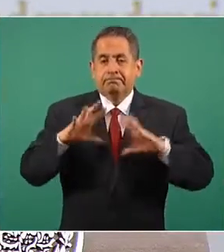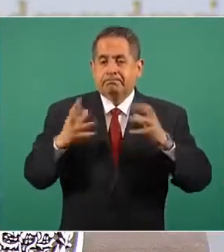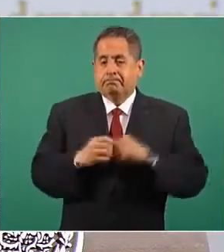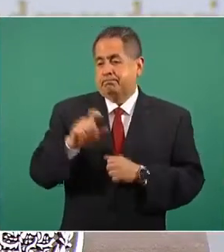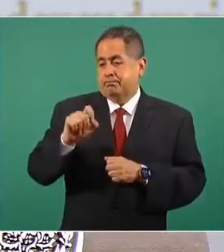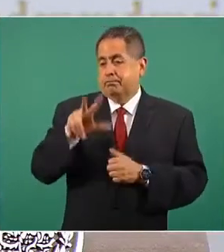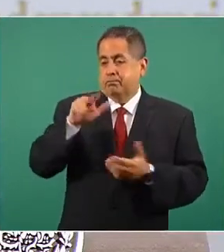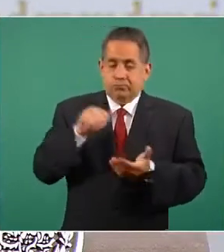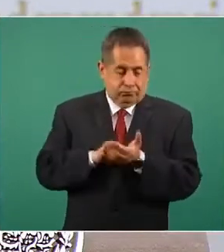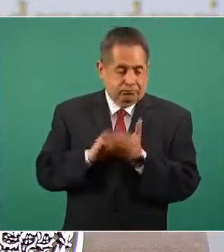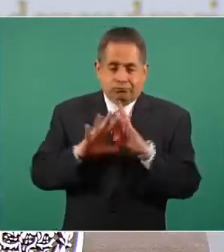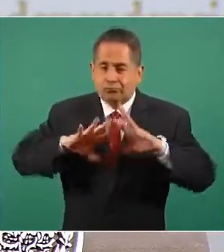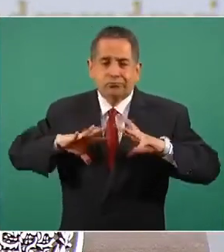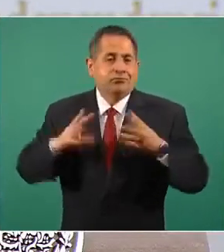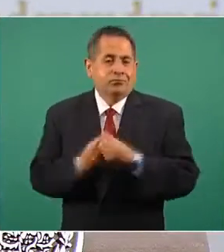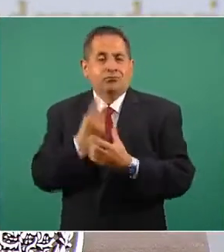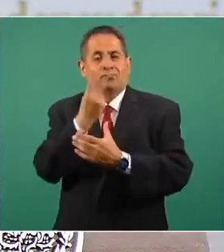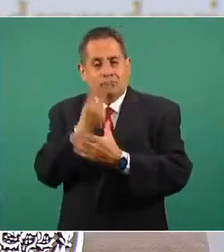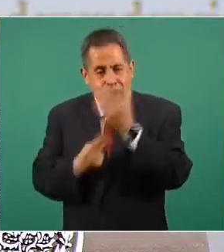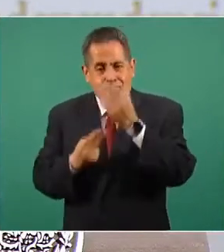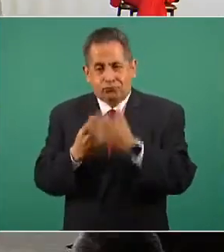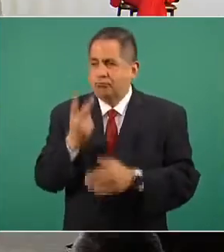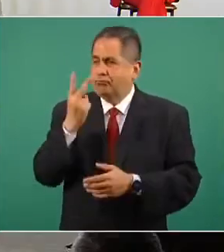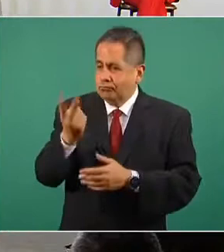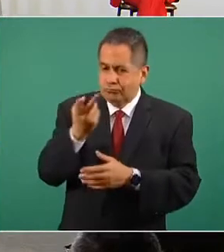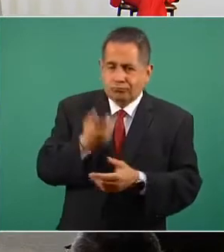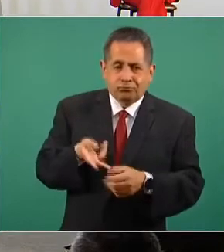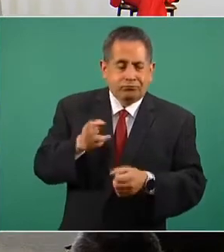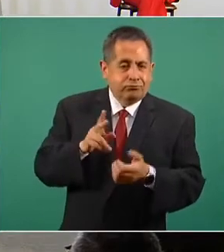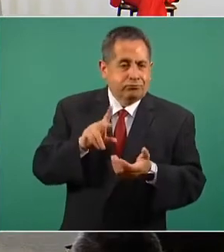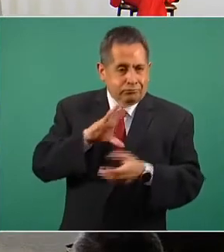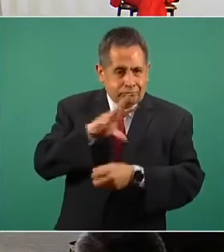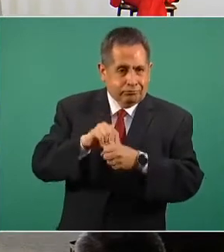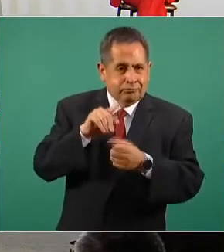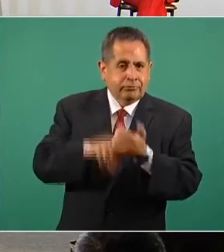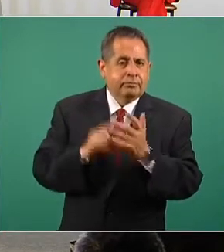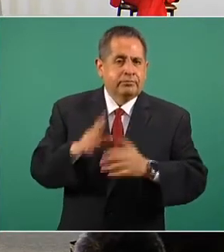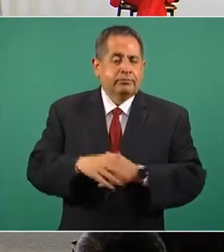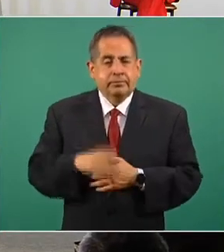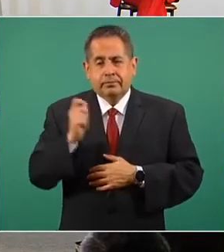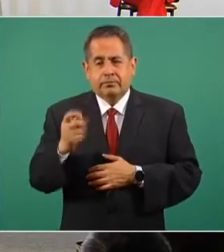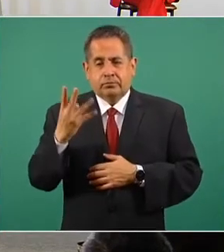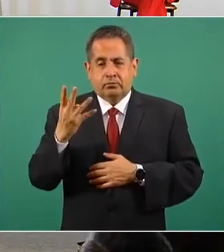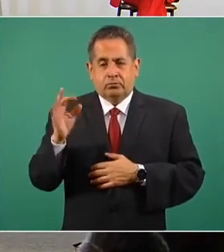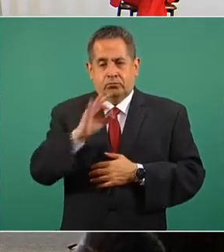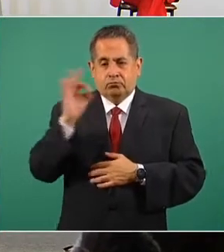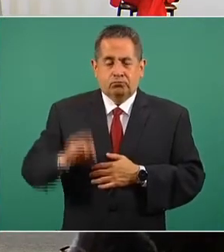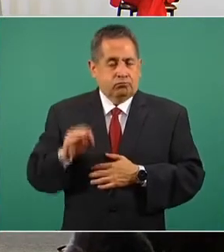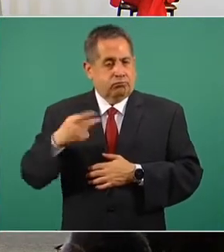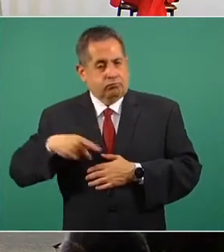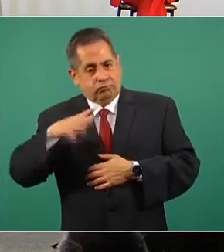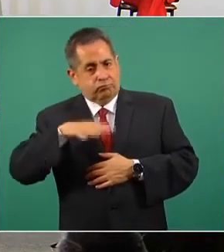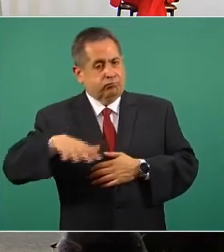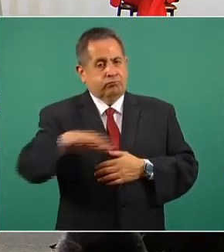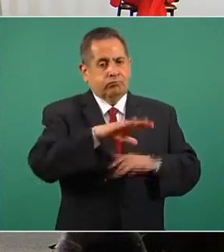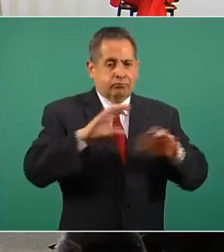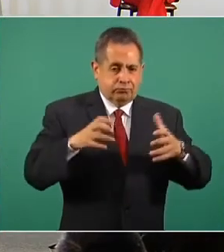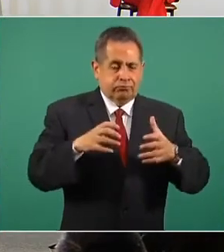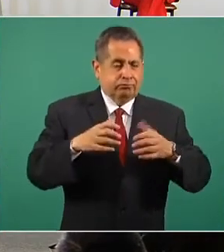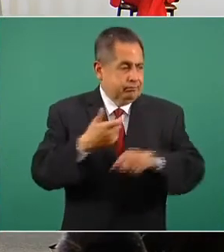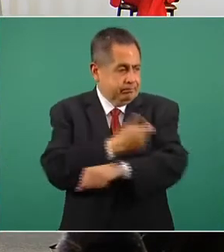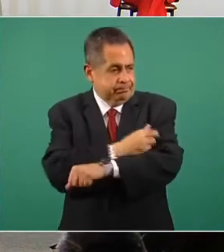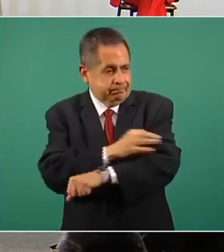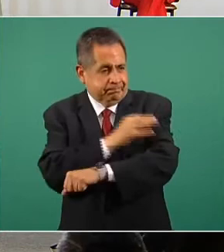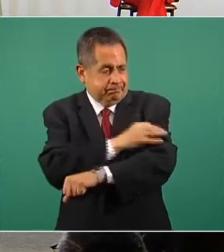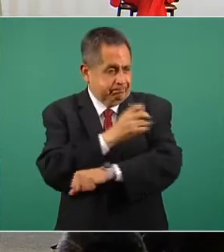completos ya de vacunación en nuestro país. Es el cuatro por ciento del total de esquemas que